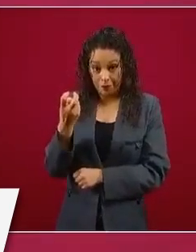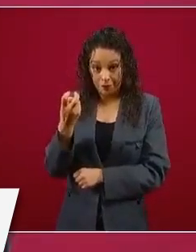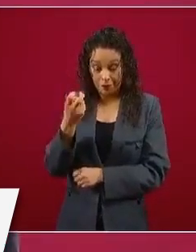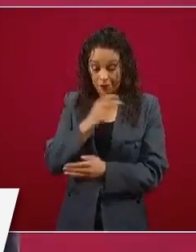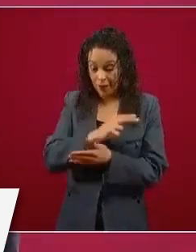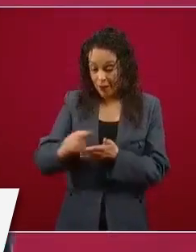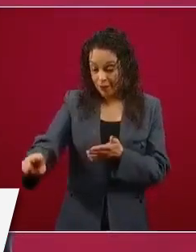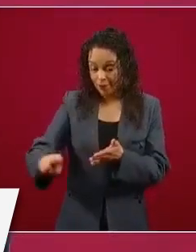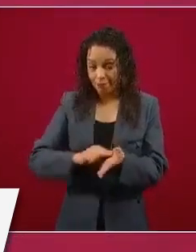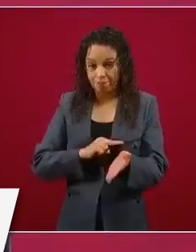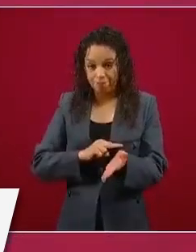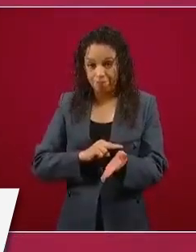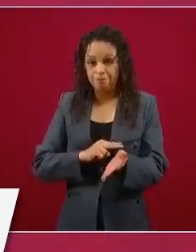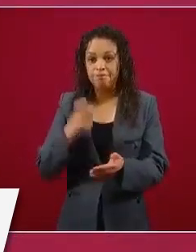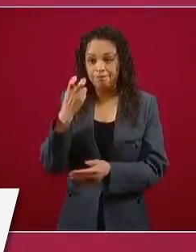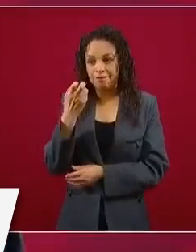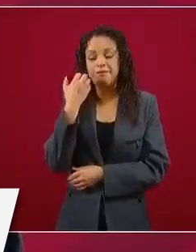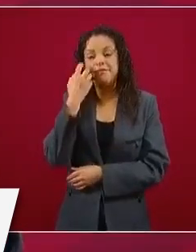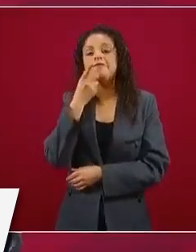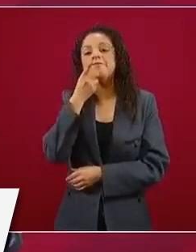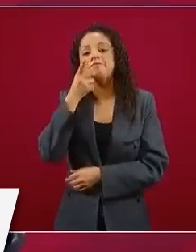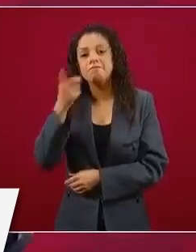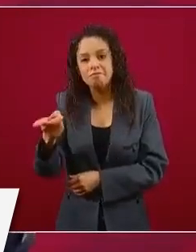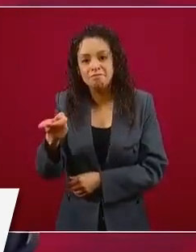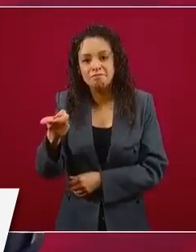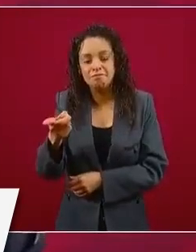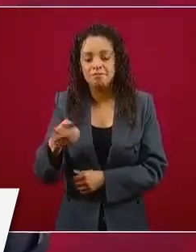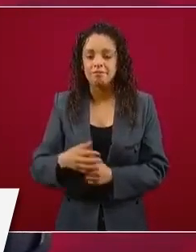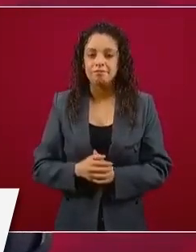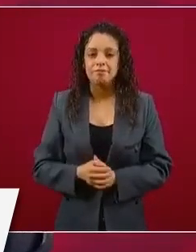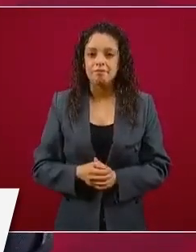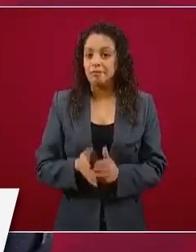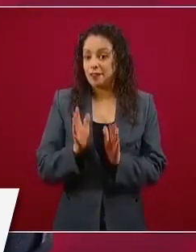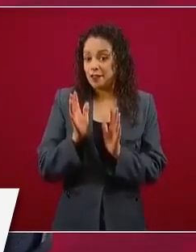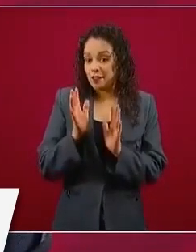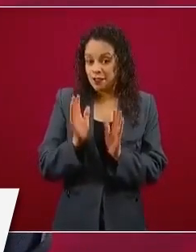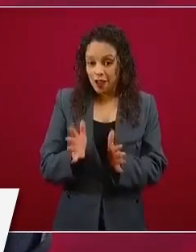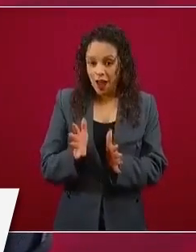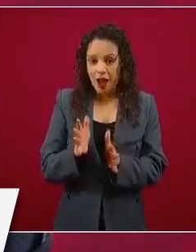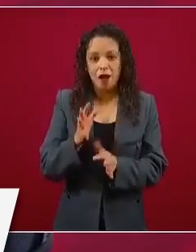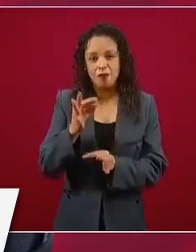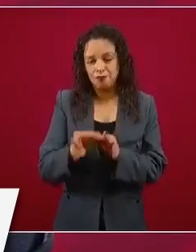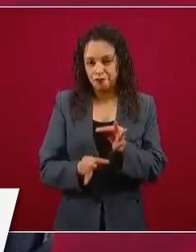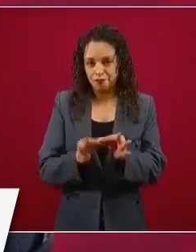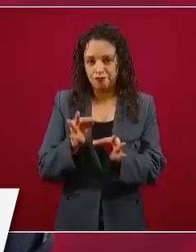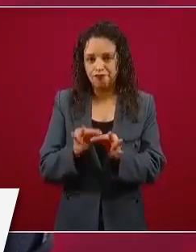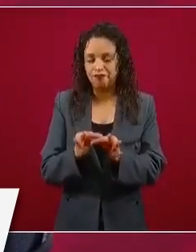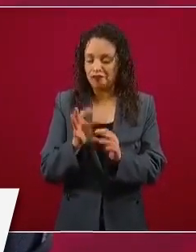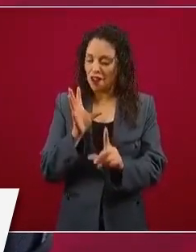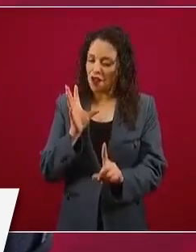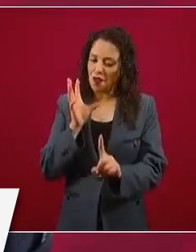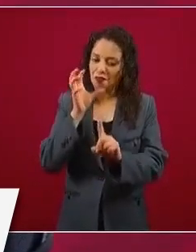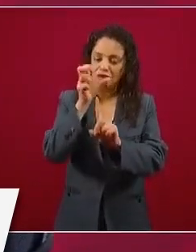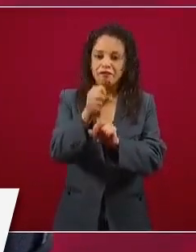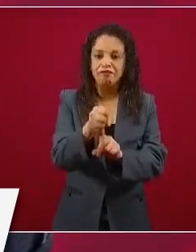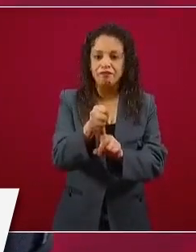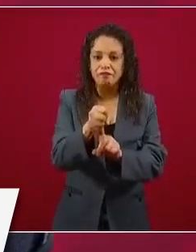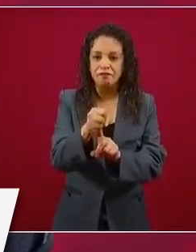entonces ya logramos ese propósito. Fue